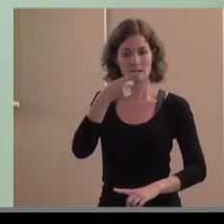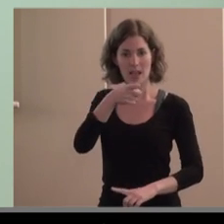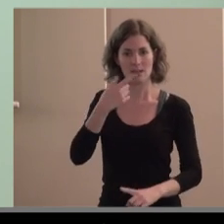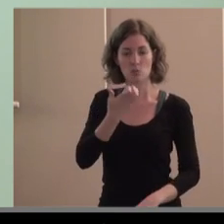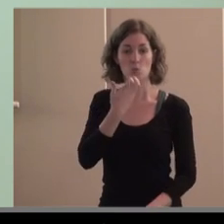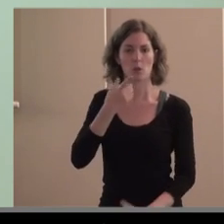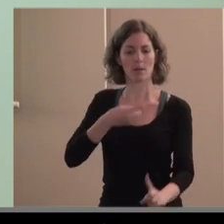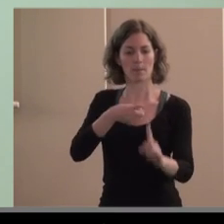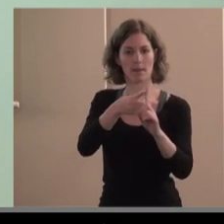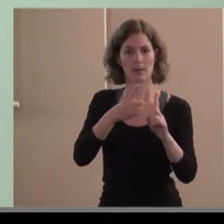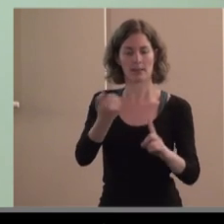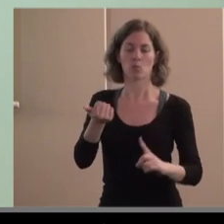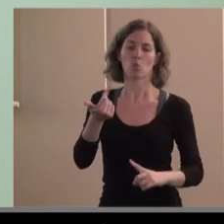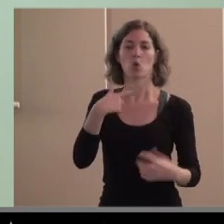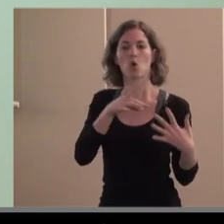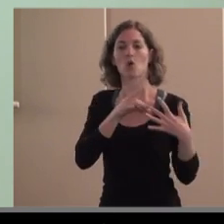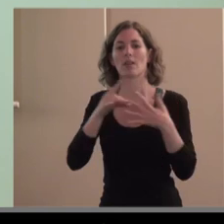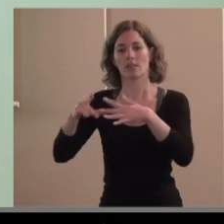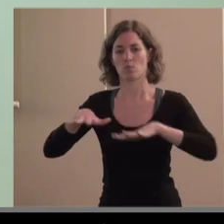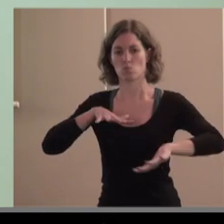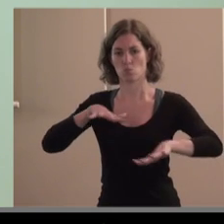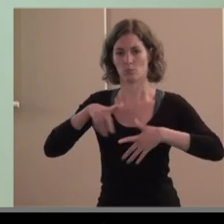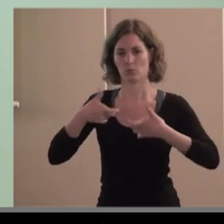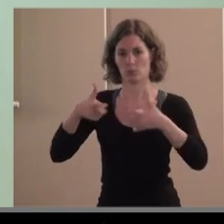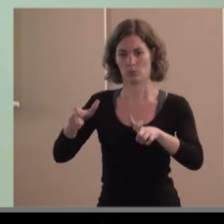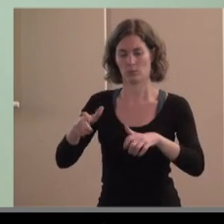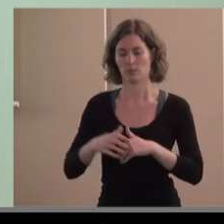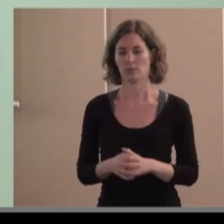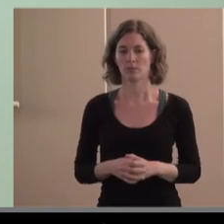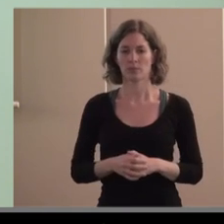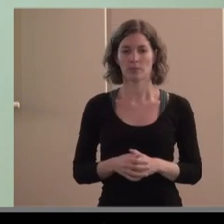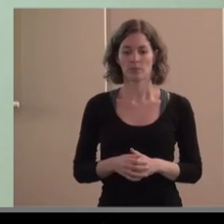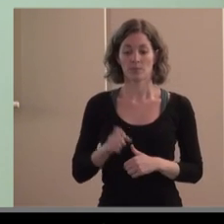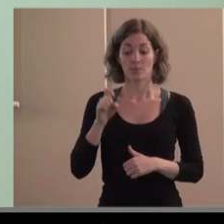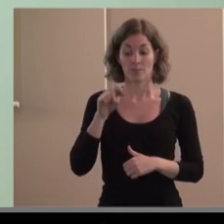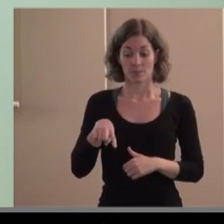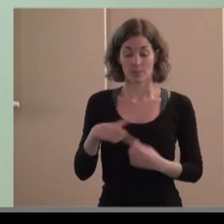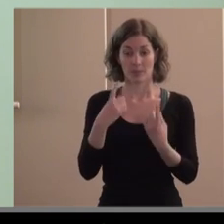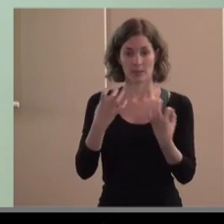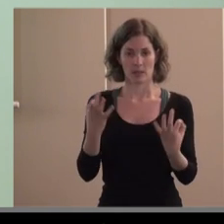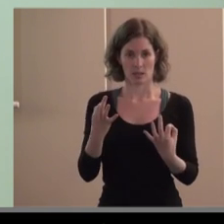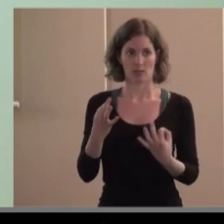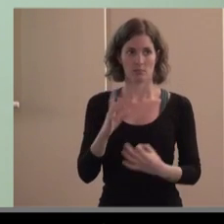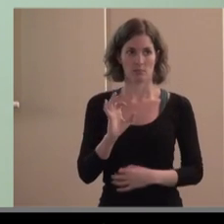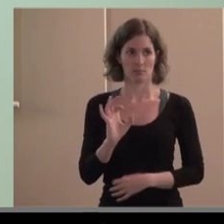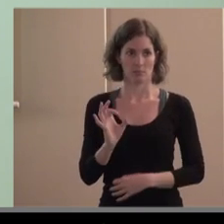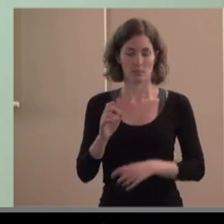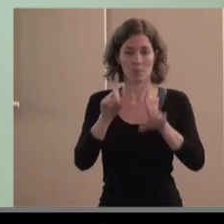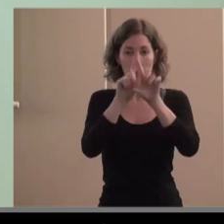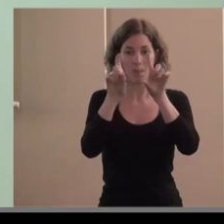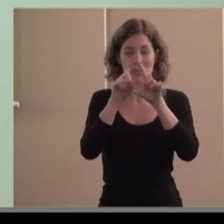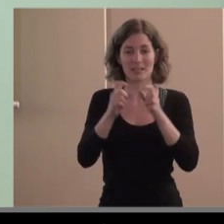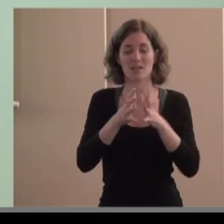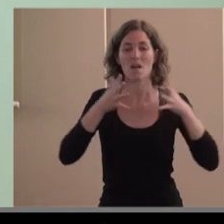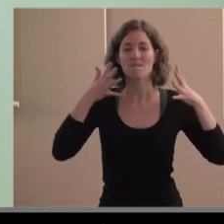todo el movimiento esto requiere efectivamente yo creo que mucha generosidad por las empresas grandes que al final